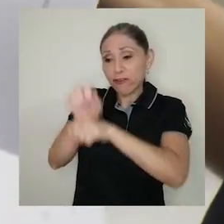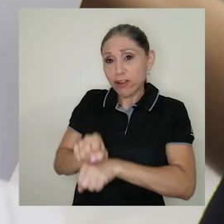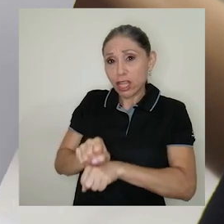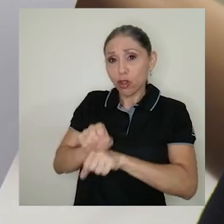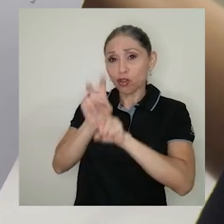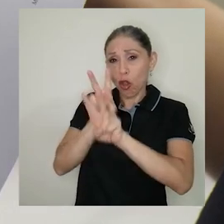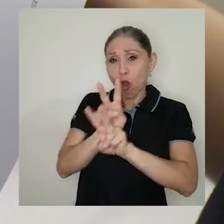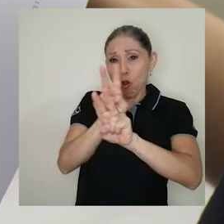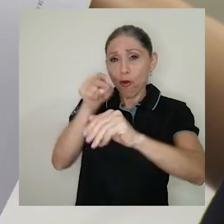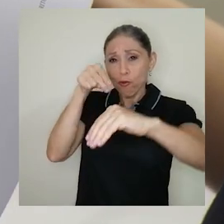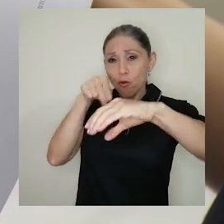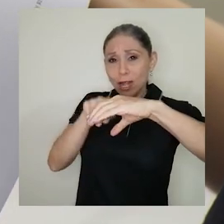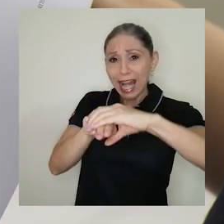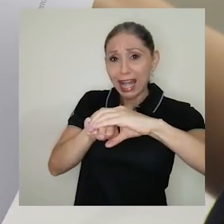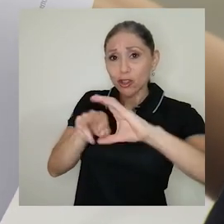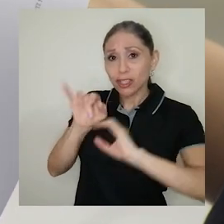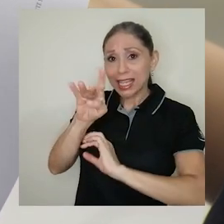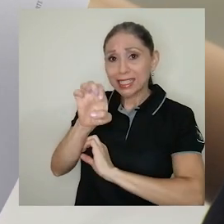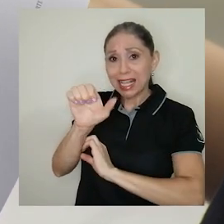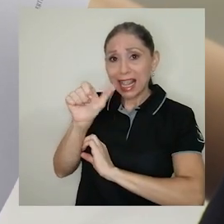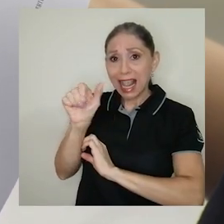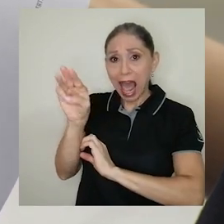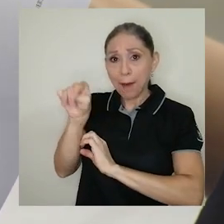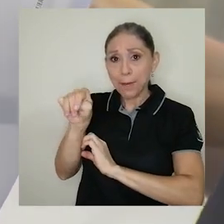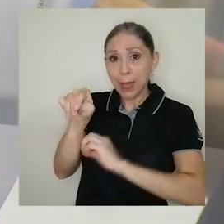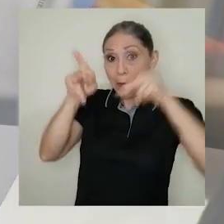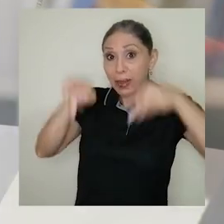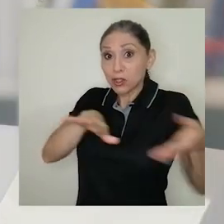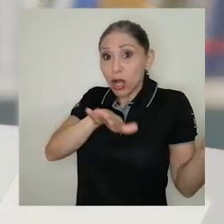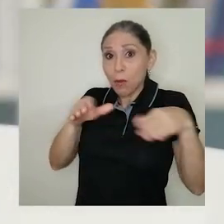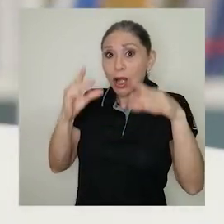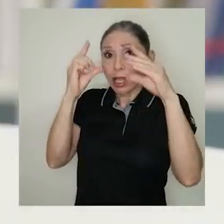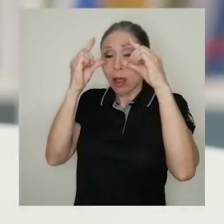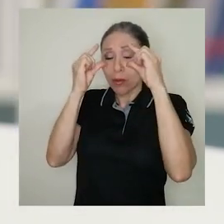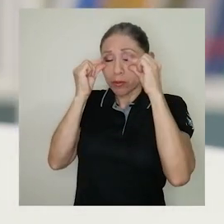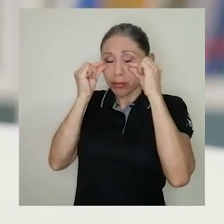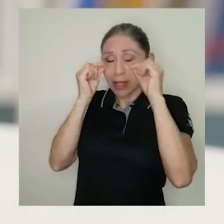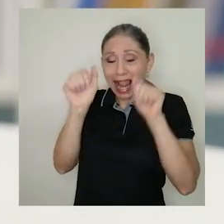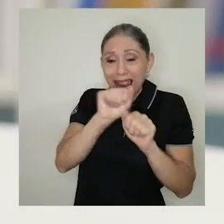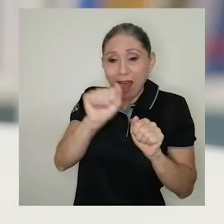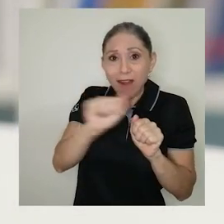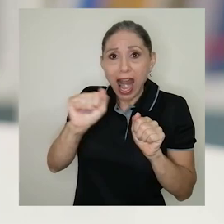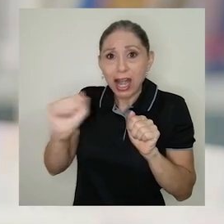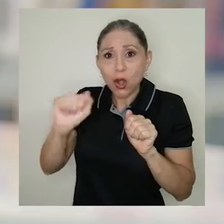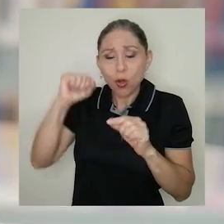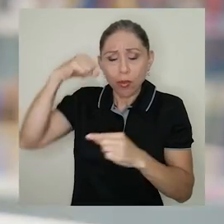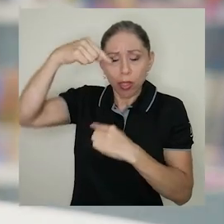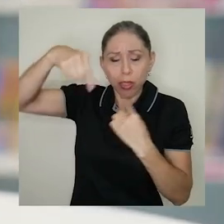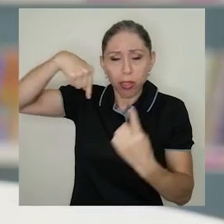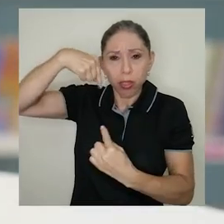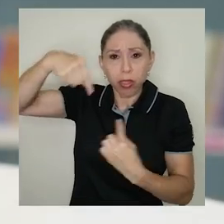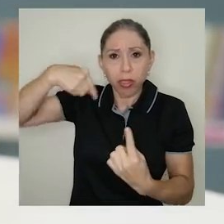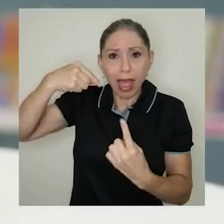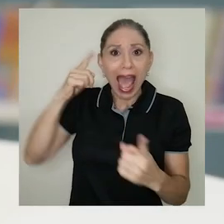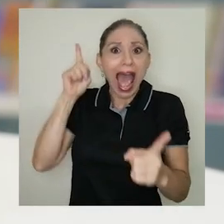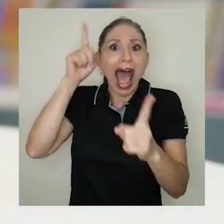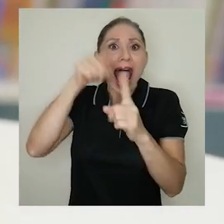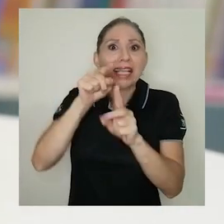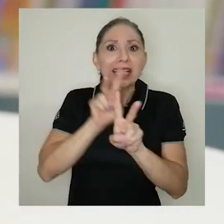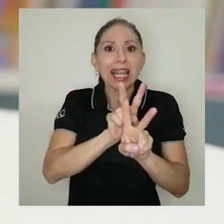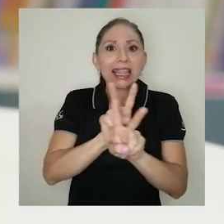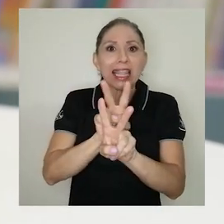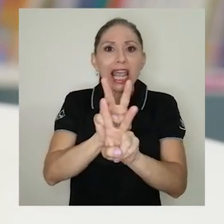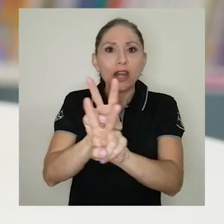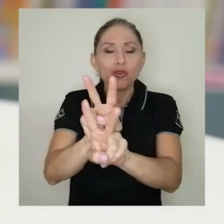cerrar los ojos al difunto, lavarlo y amortajarlo, hasta el entierro y las oraciones. Es decir, las